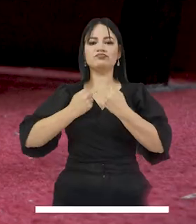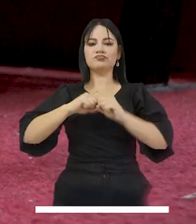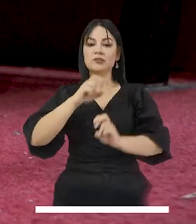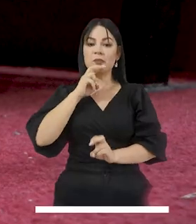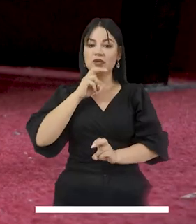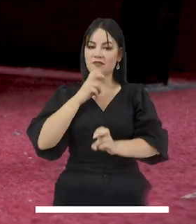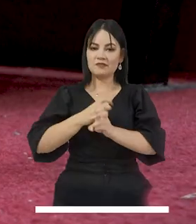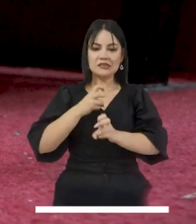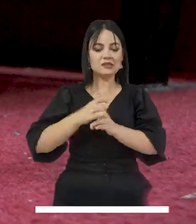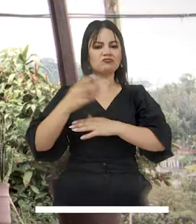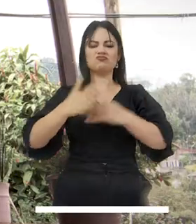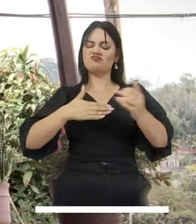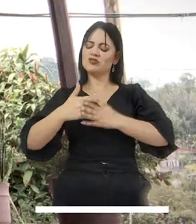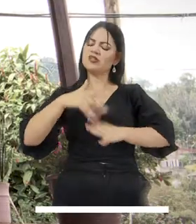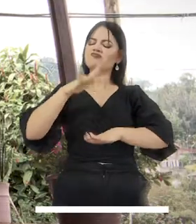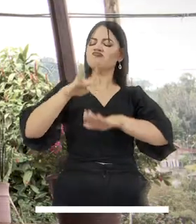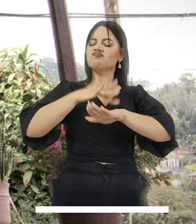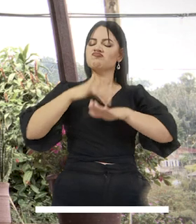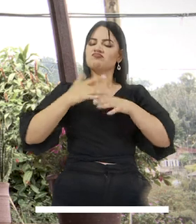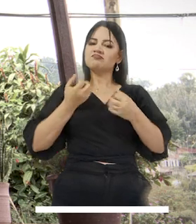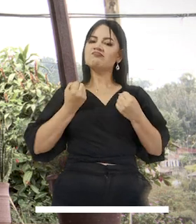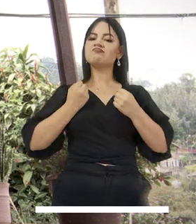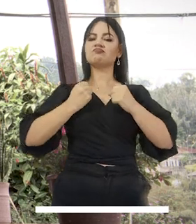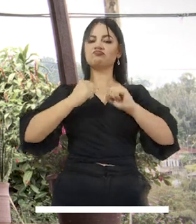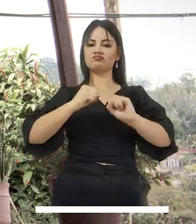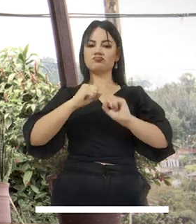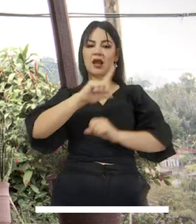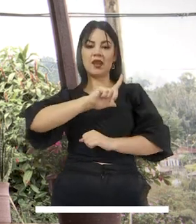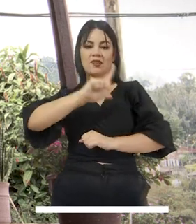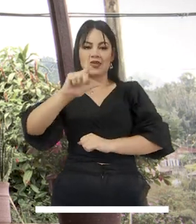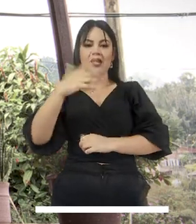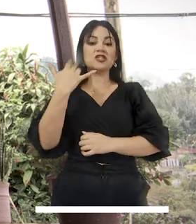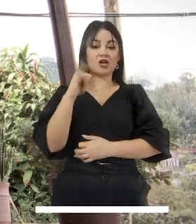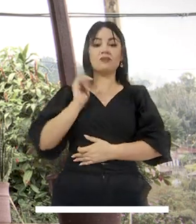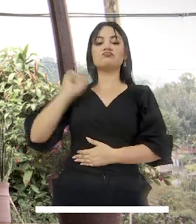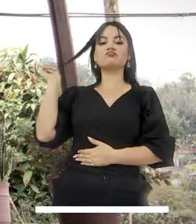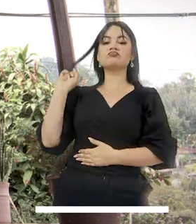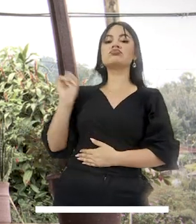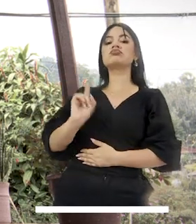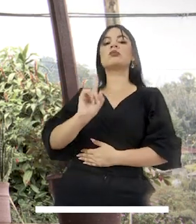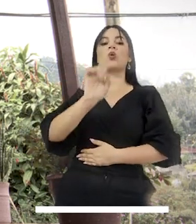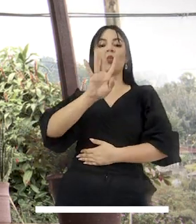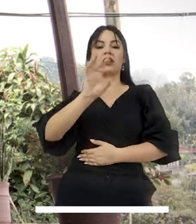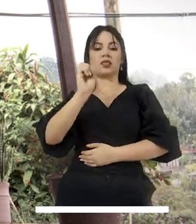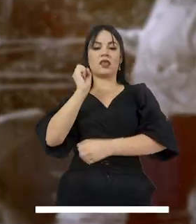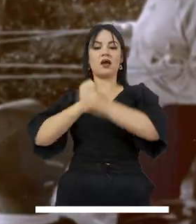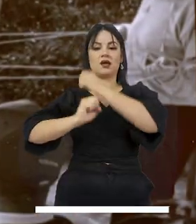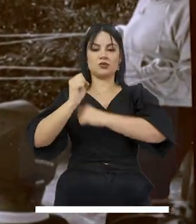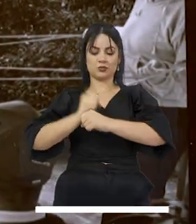difícil. Eso hizo que me motivara con mayor razón como líder hace 40 años en el corregimiento.